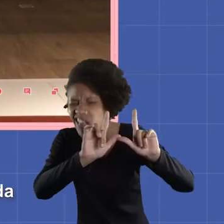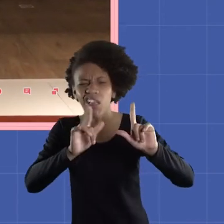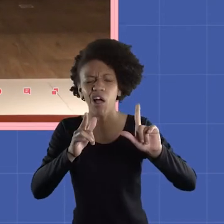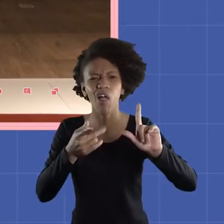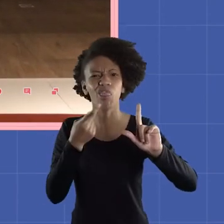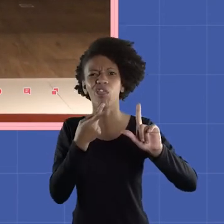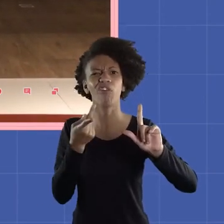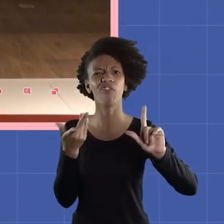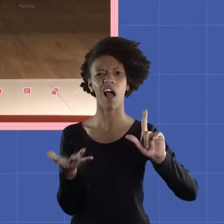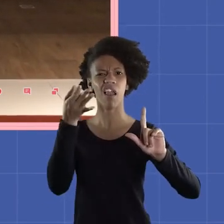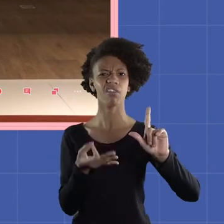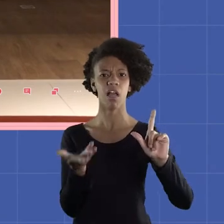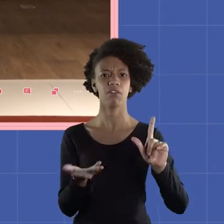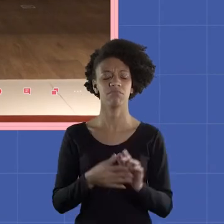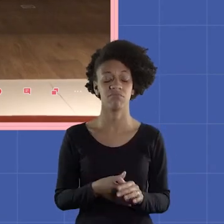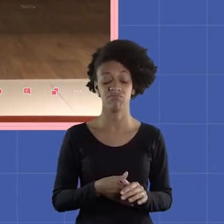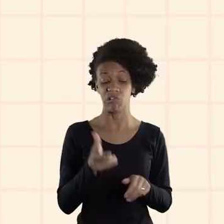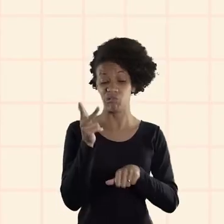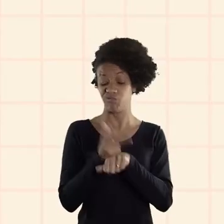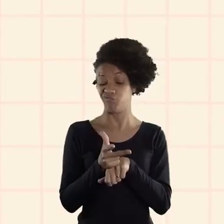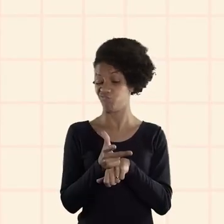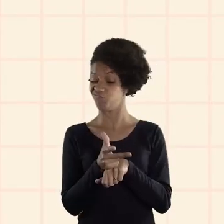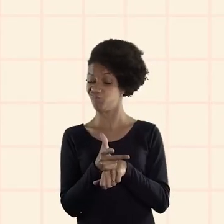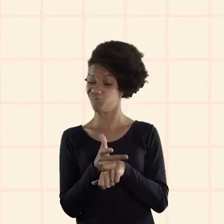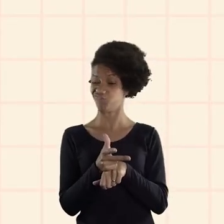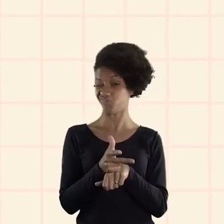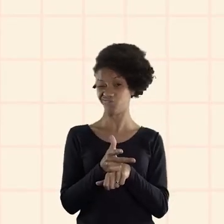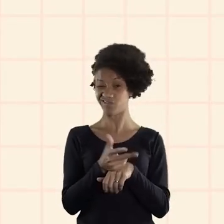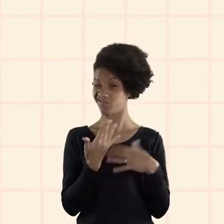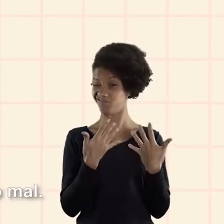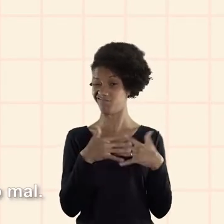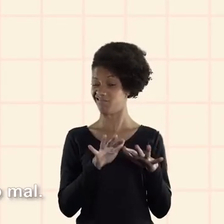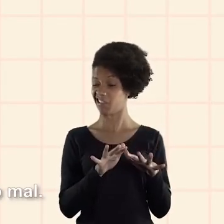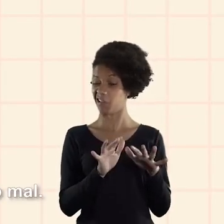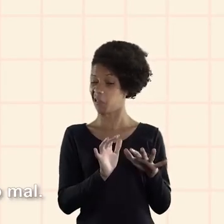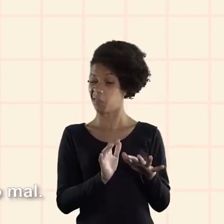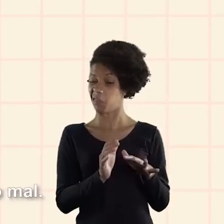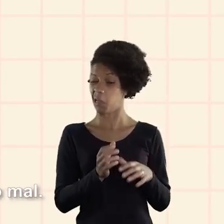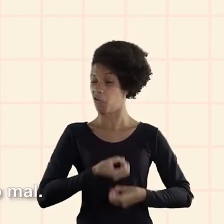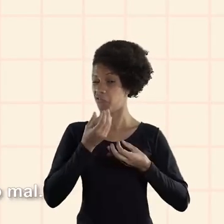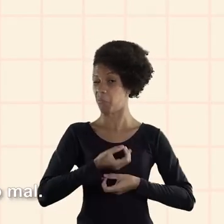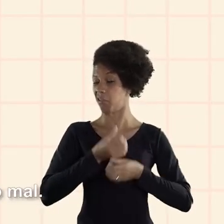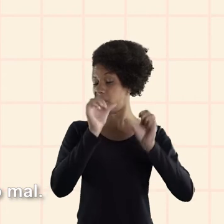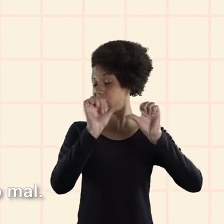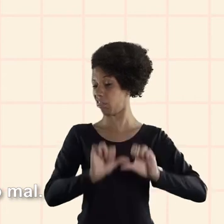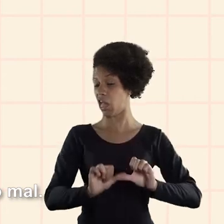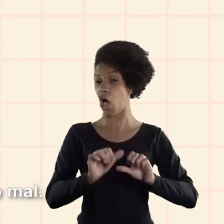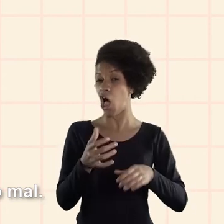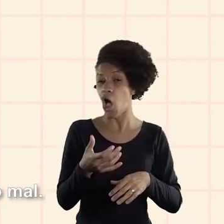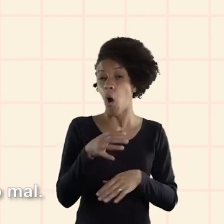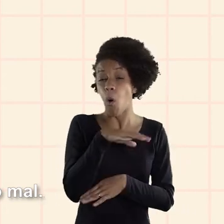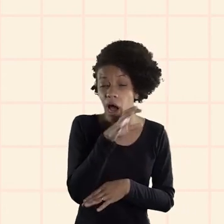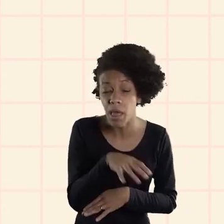hay un montón de publicidad y la persona no puede ni hablar bien. Los vídeos que son malos, que